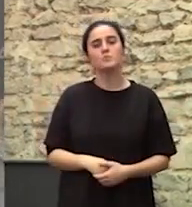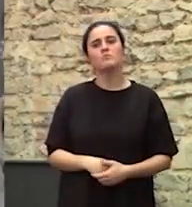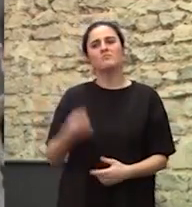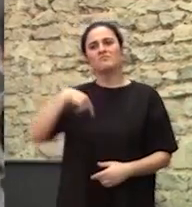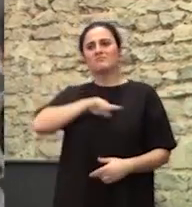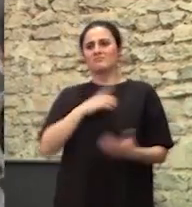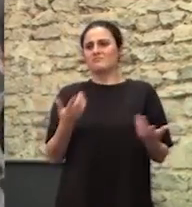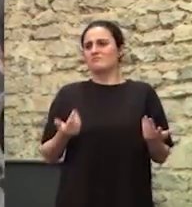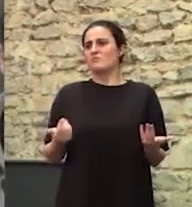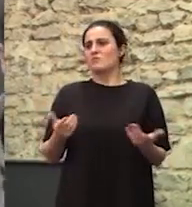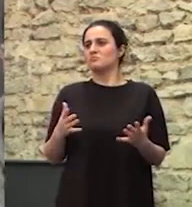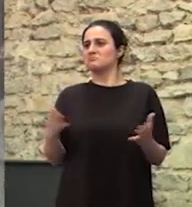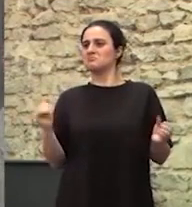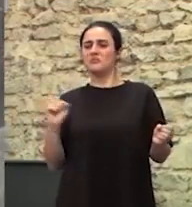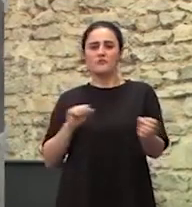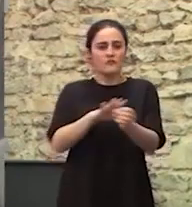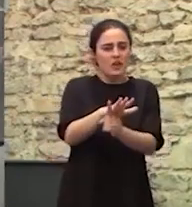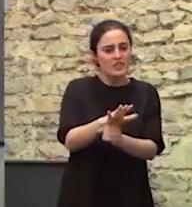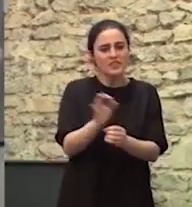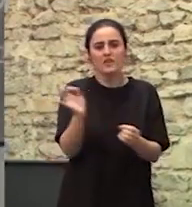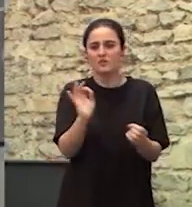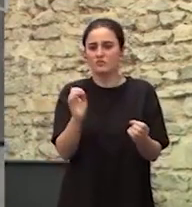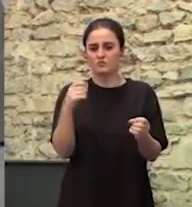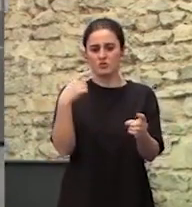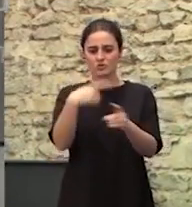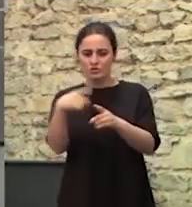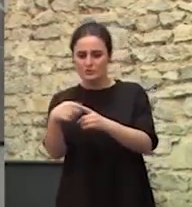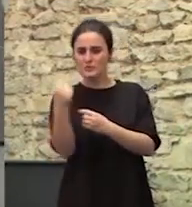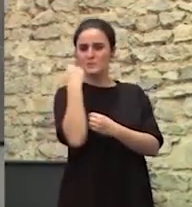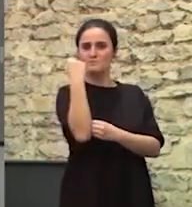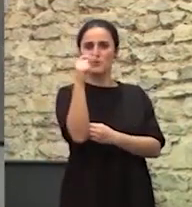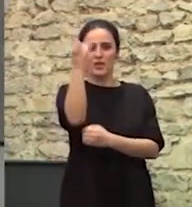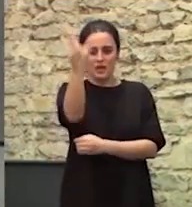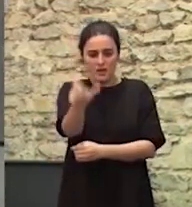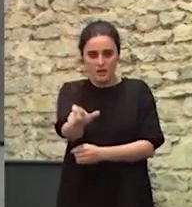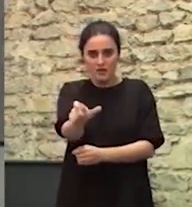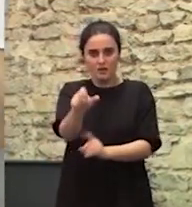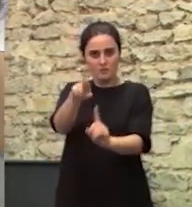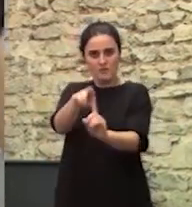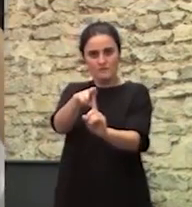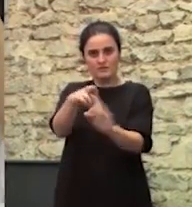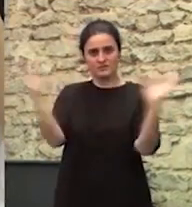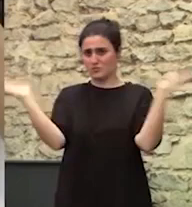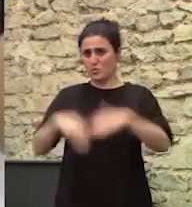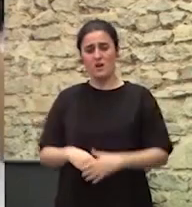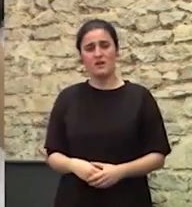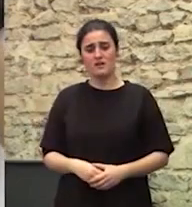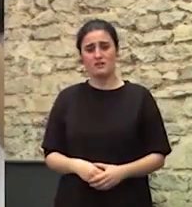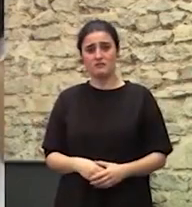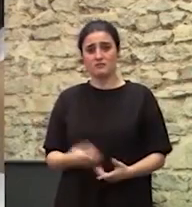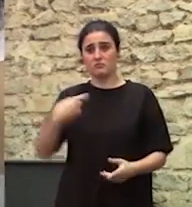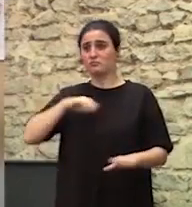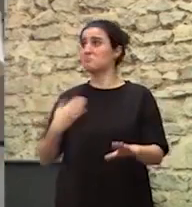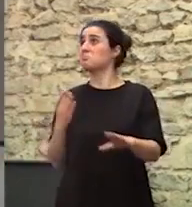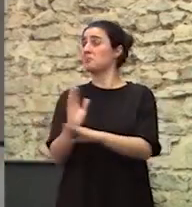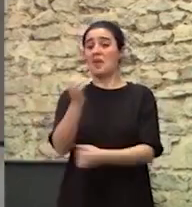tenemos ningún tipo de influencia Ni manejamos ninguno de los elementos de poder Que se manejan en la sociedad, ¿no? No representamos nada en